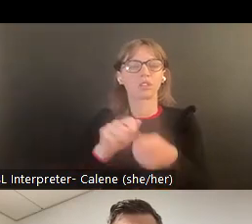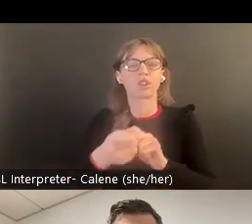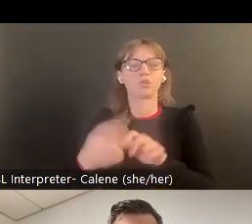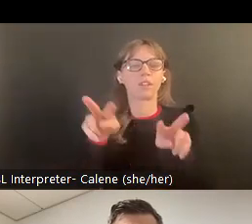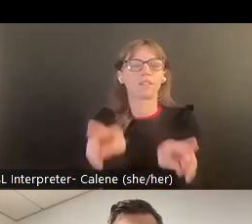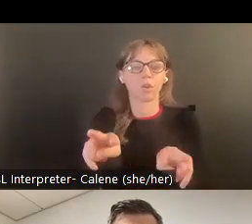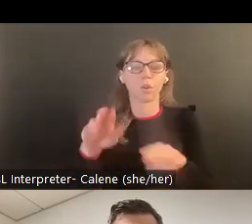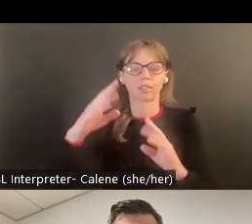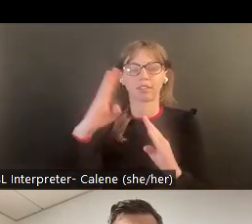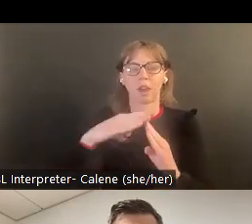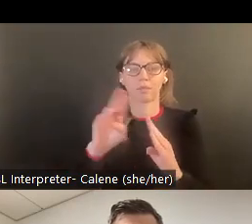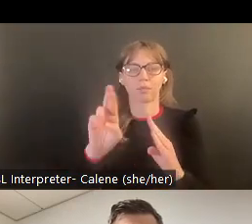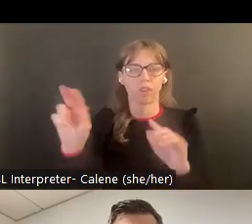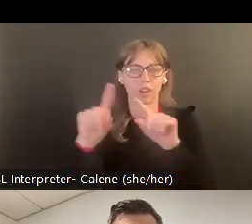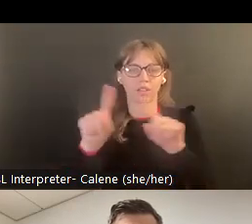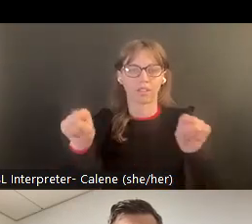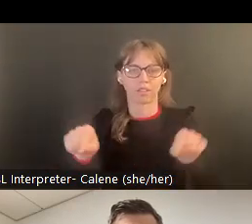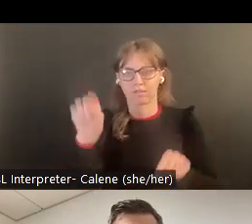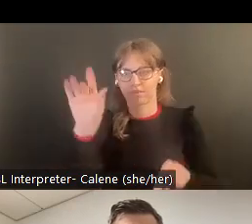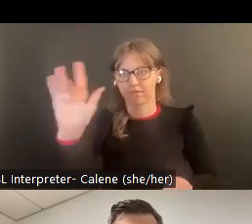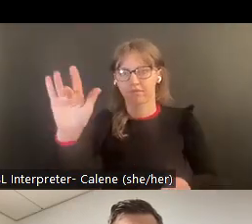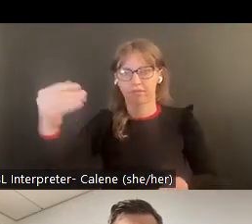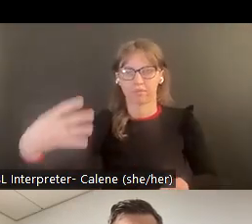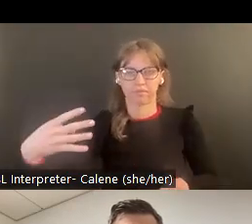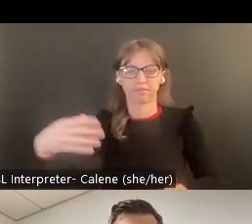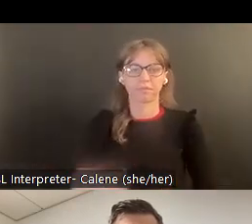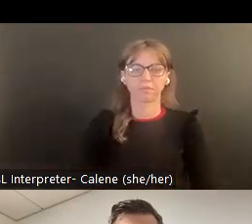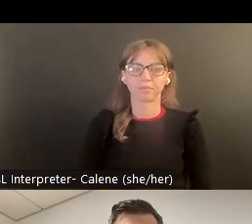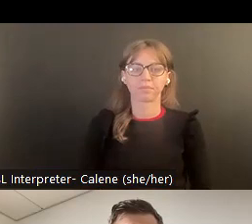en la esquina a su derecha. Tienen la opción.